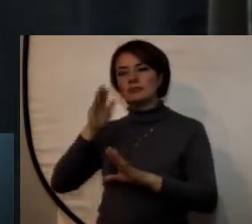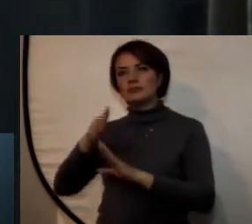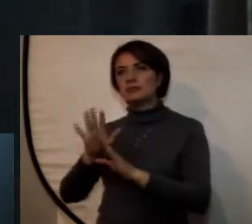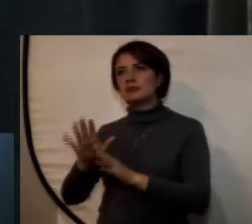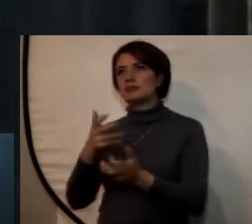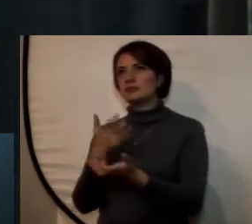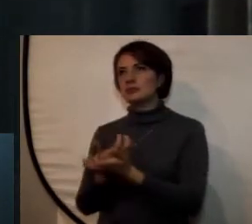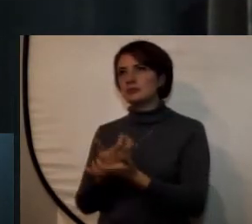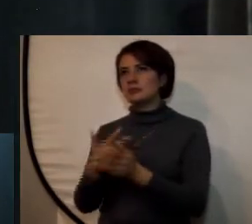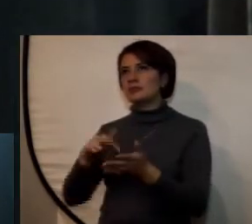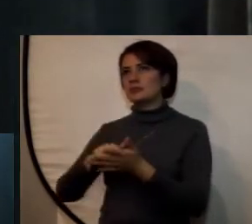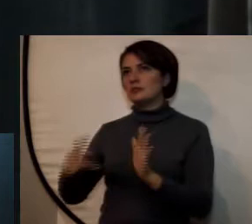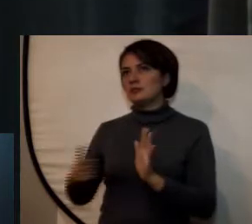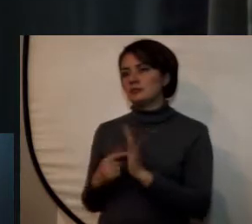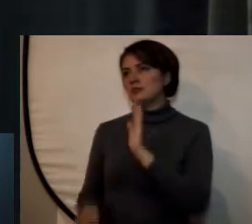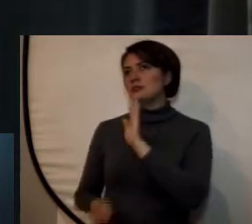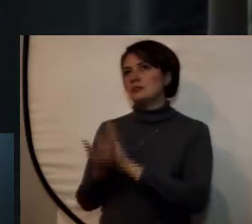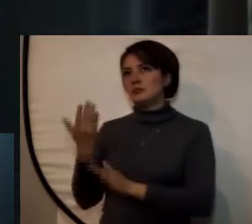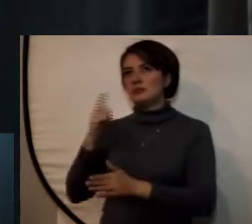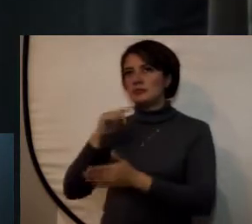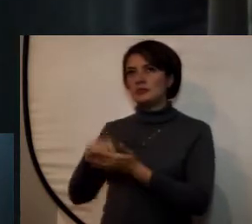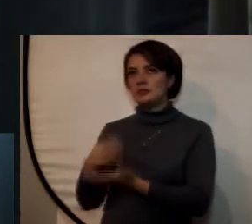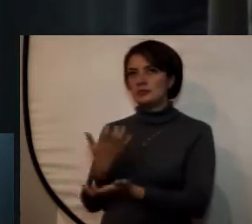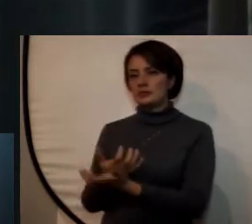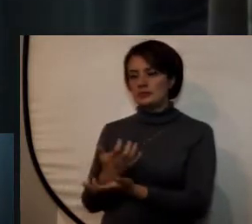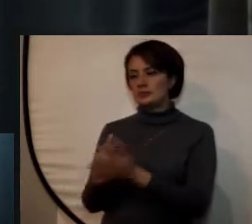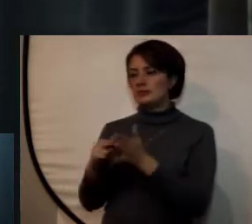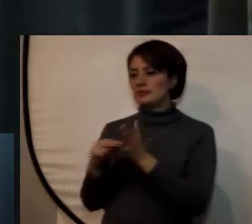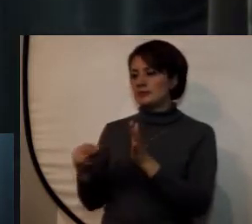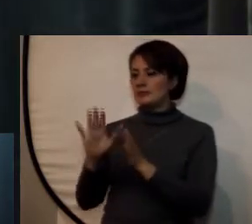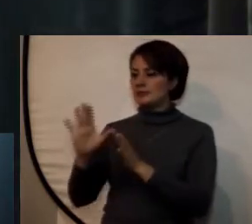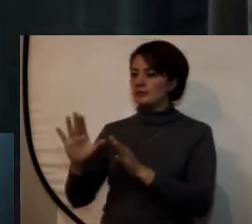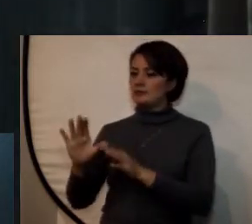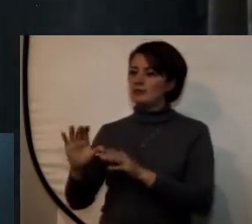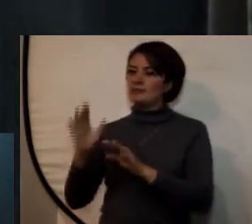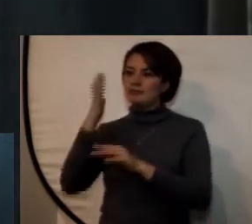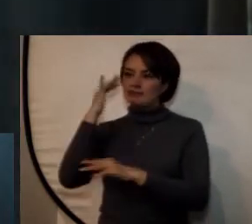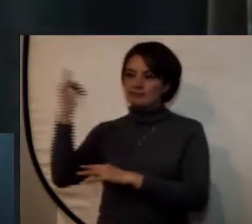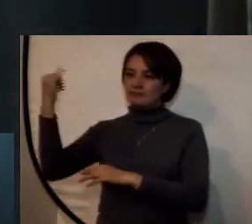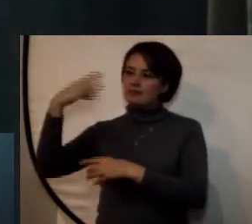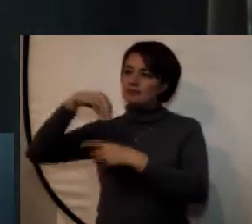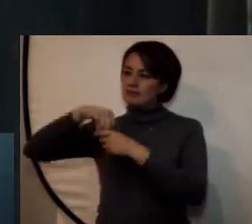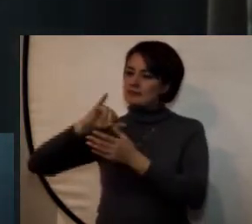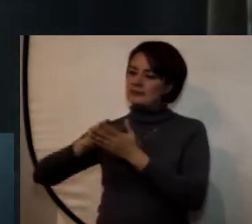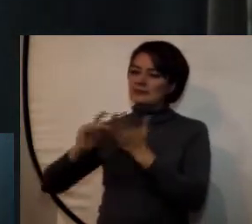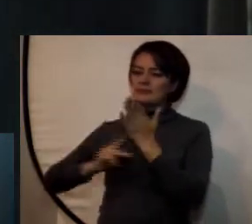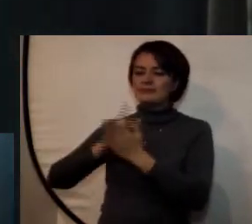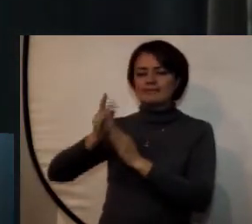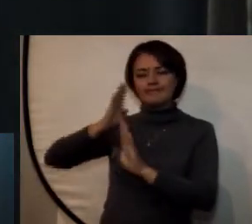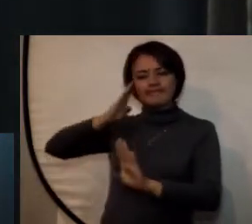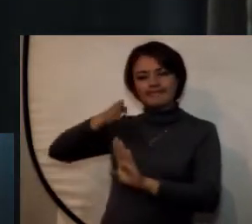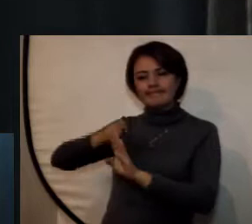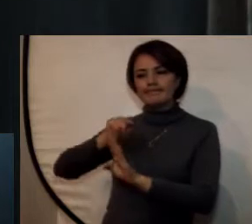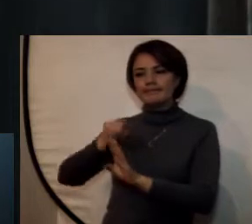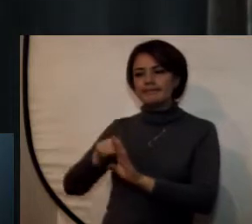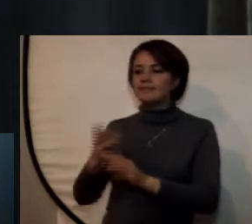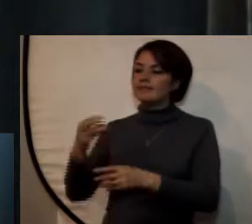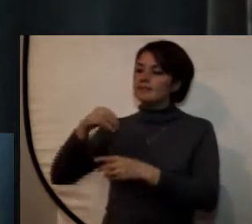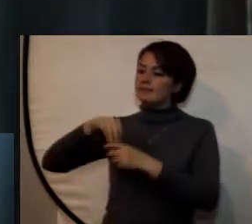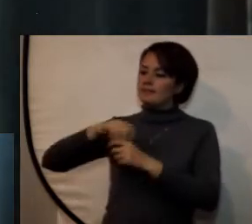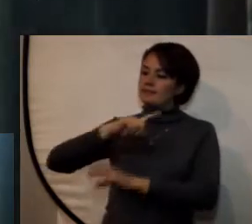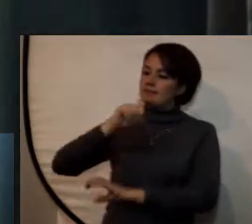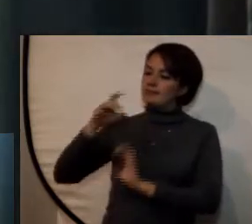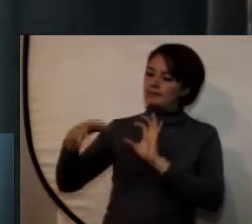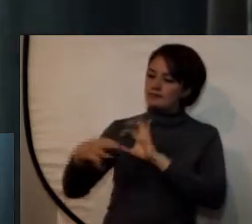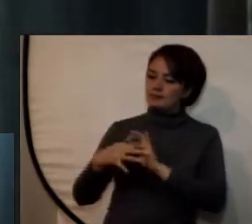tecnología e innovación científica y académica enmarca un proyecto específico para la integración